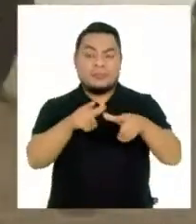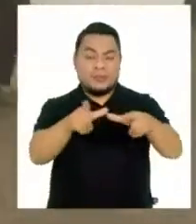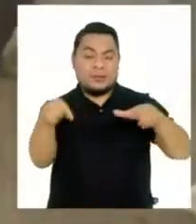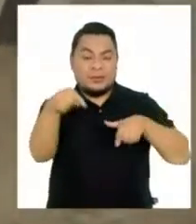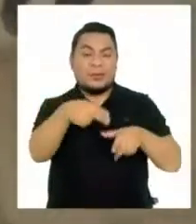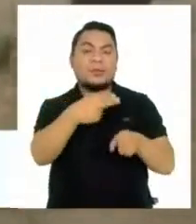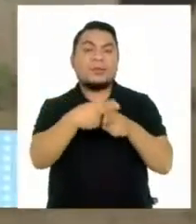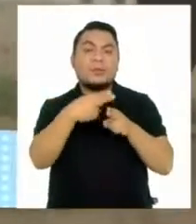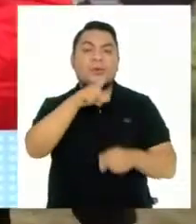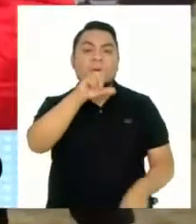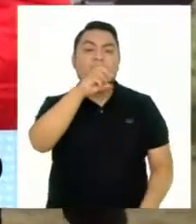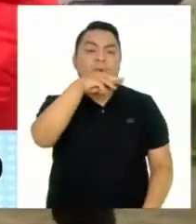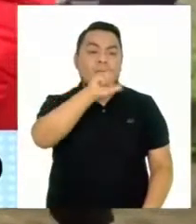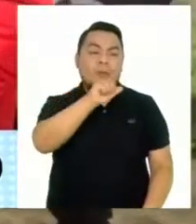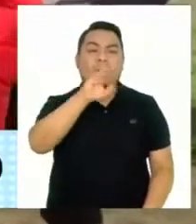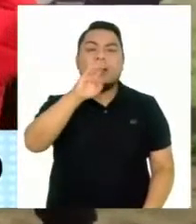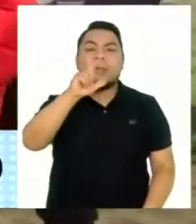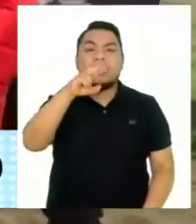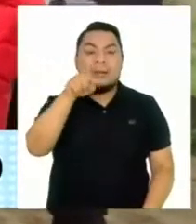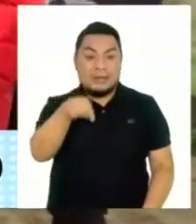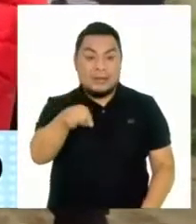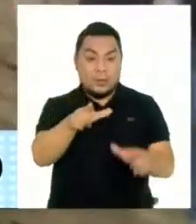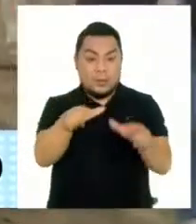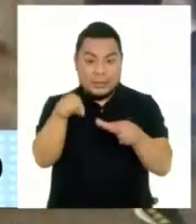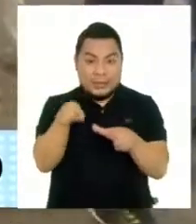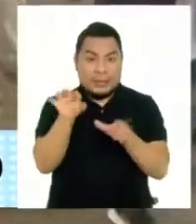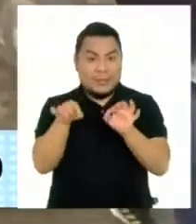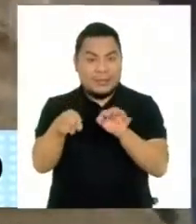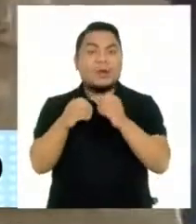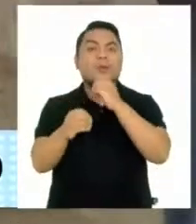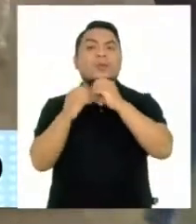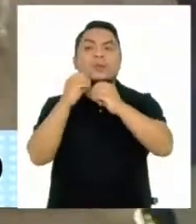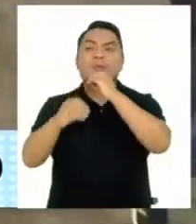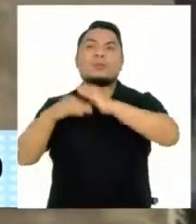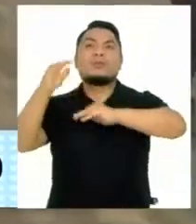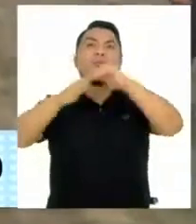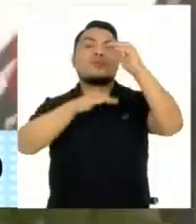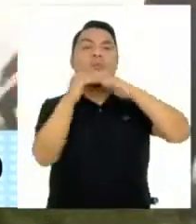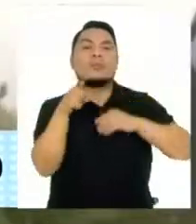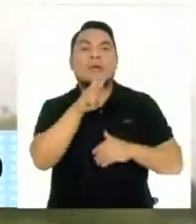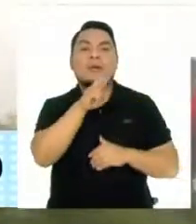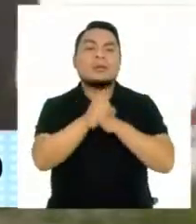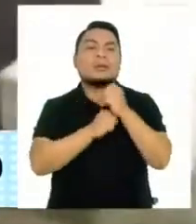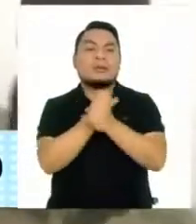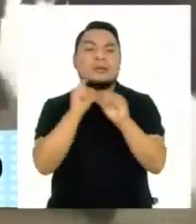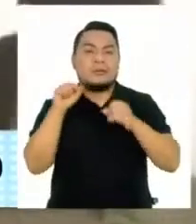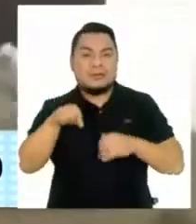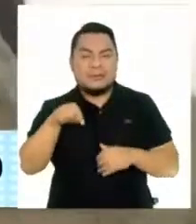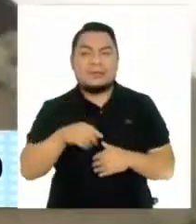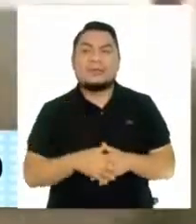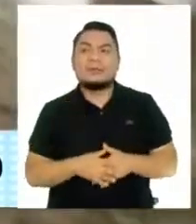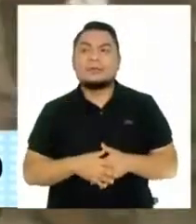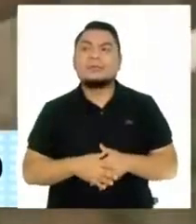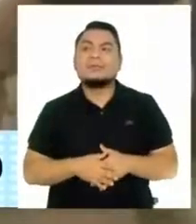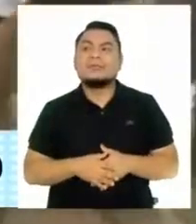conocida como Loma Blanca, lugar donde se construirá la ciudad bicentenario. Es un terreno